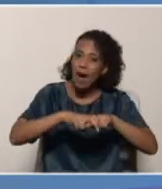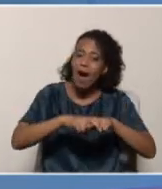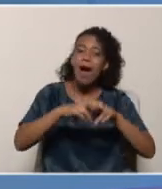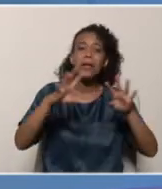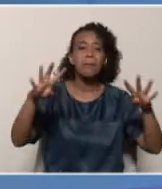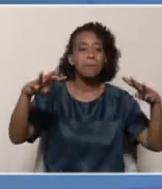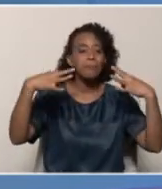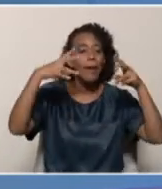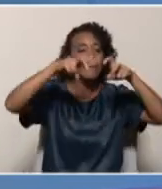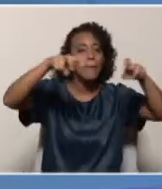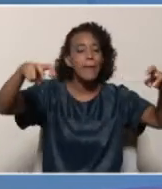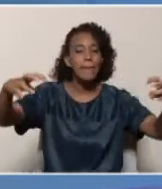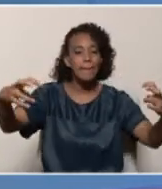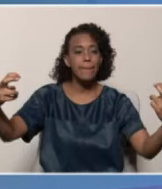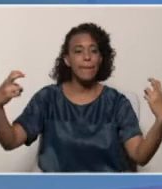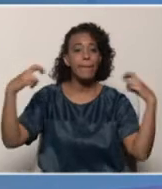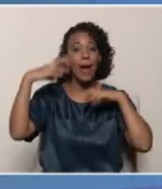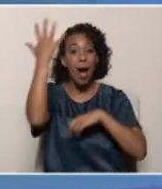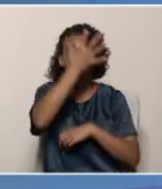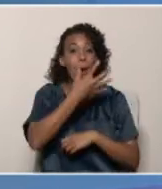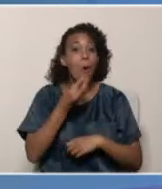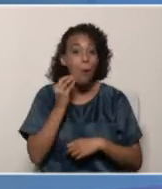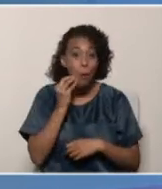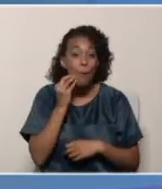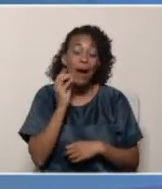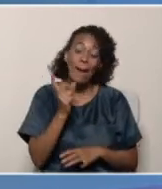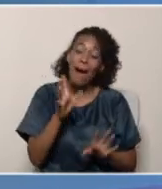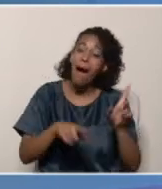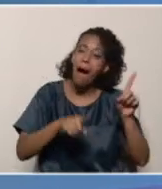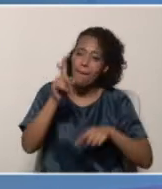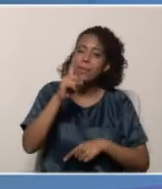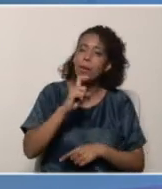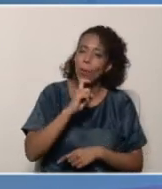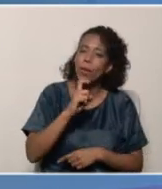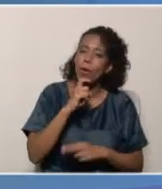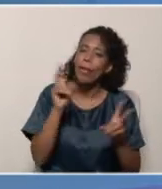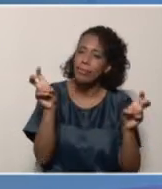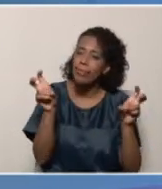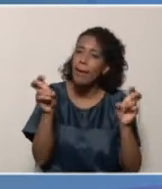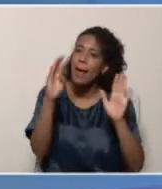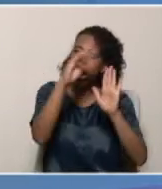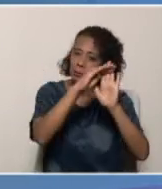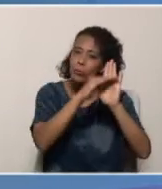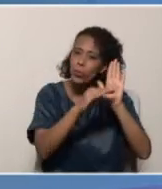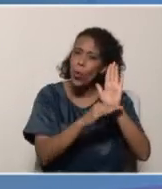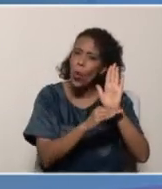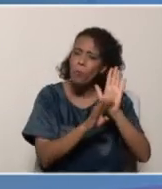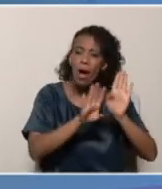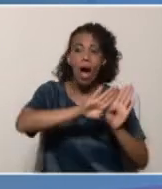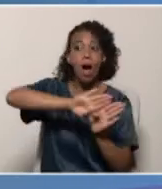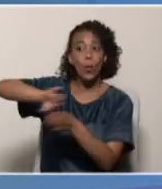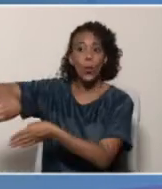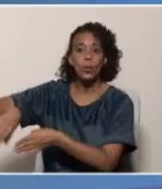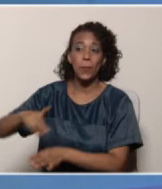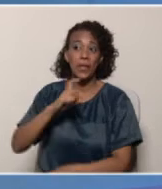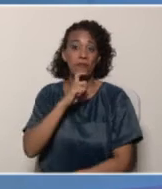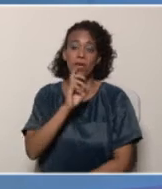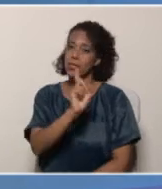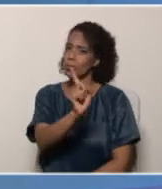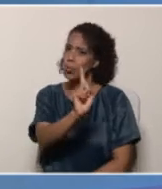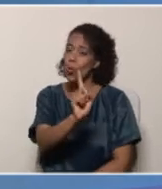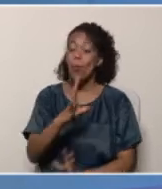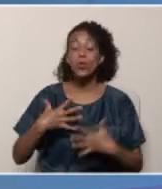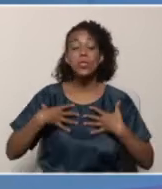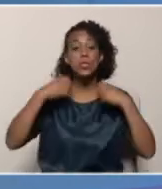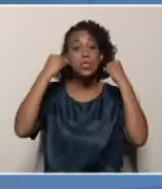familia y, ocasiones, con los adolescentes, es un poco complicado ese tema. No debemos dejarlo a un lado porque es por